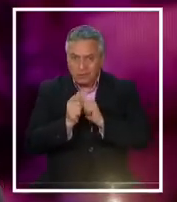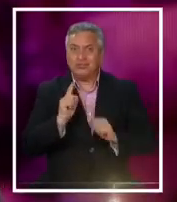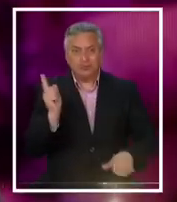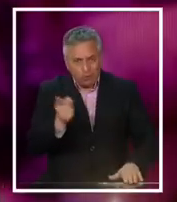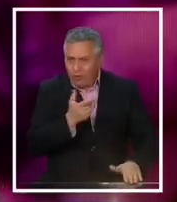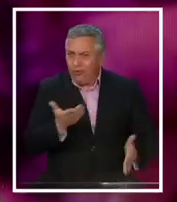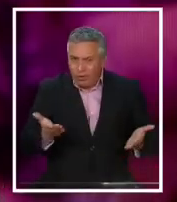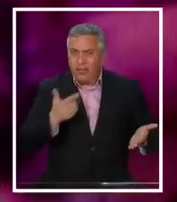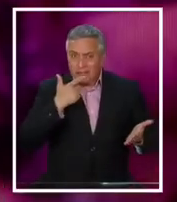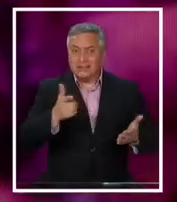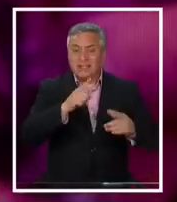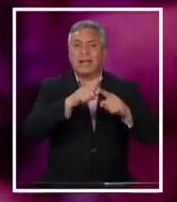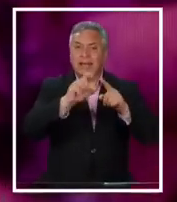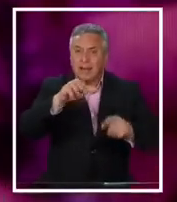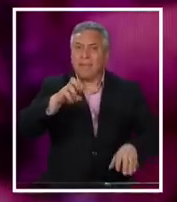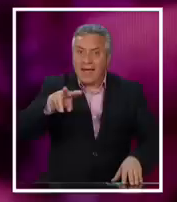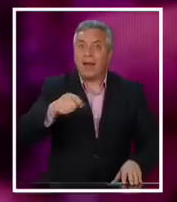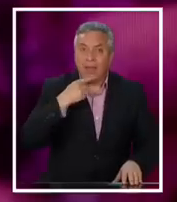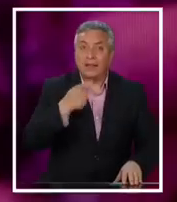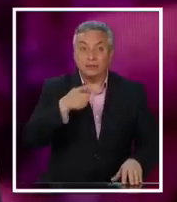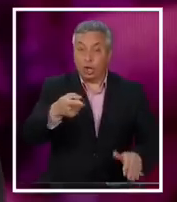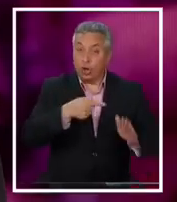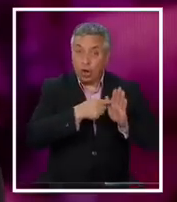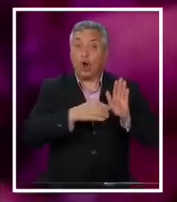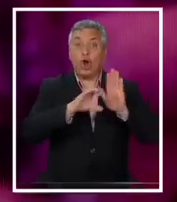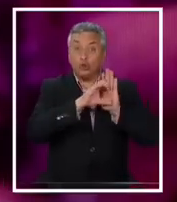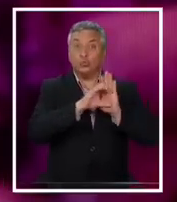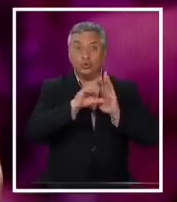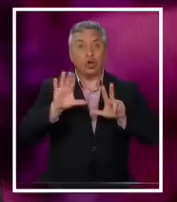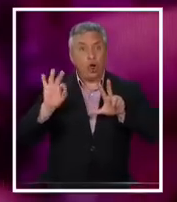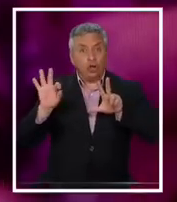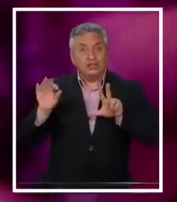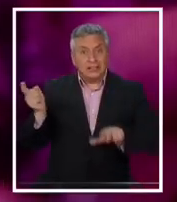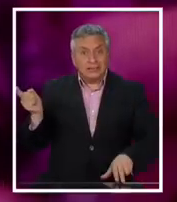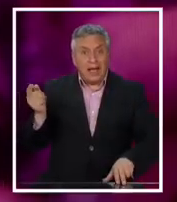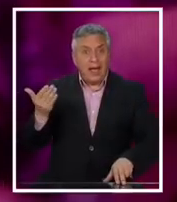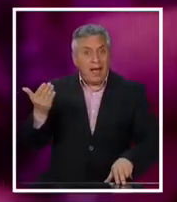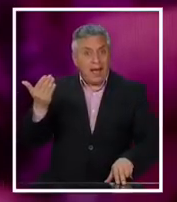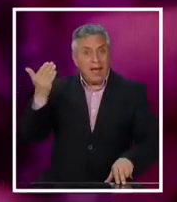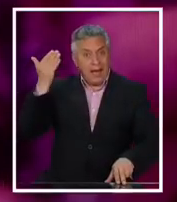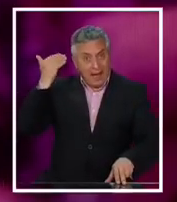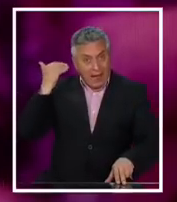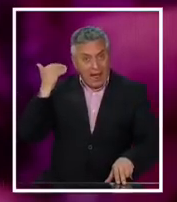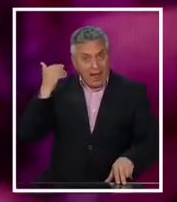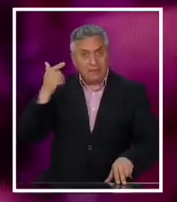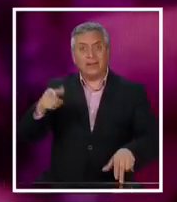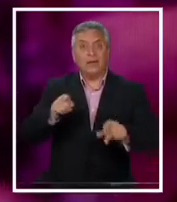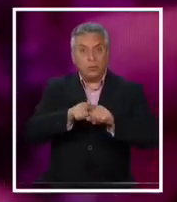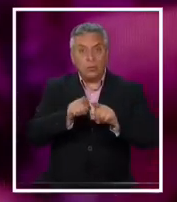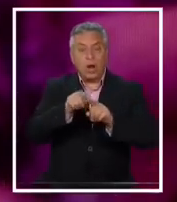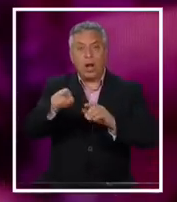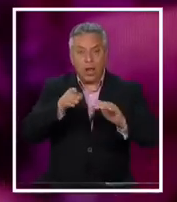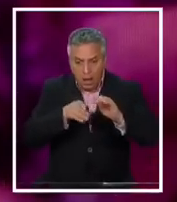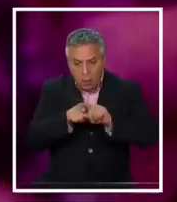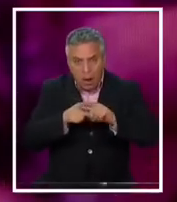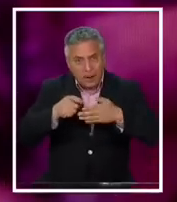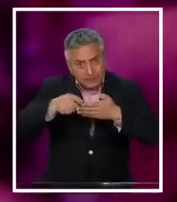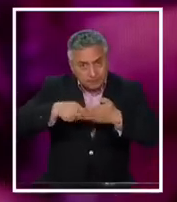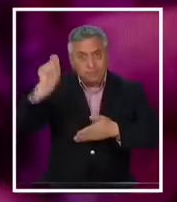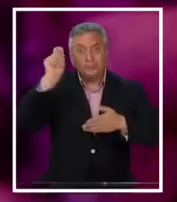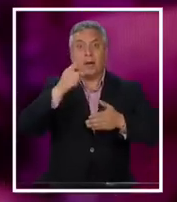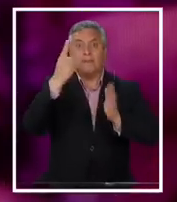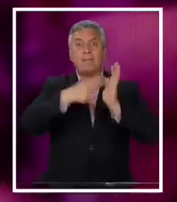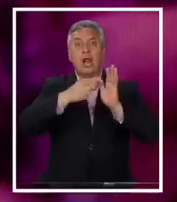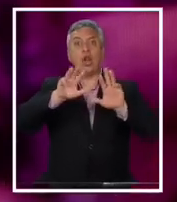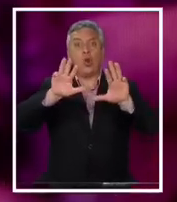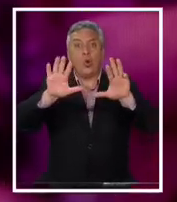decir, Jimena, que sea... Porque entonces la Constitución del 80, que antes de entrar en vigencia, la Constitución del